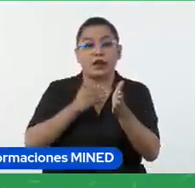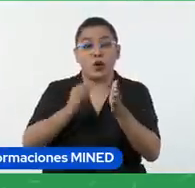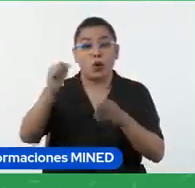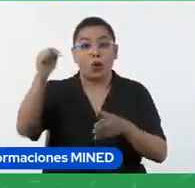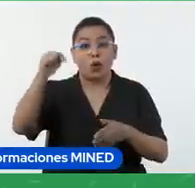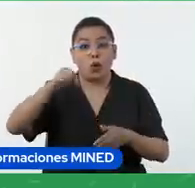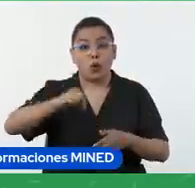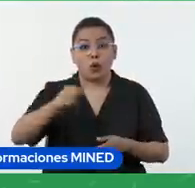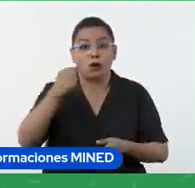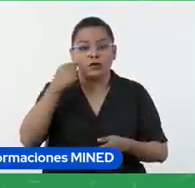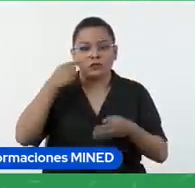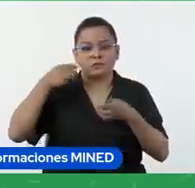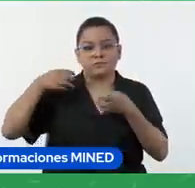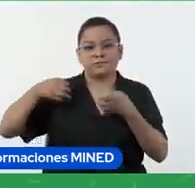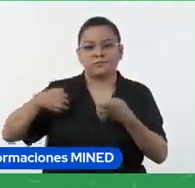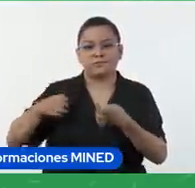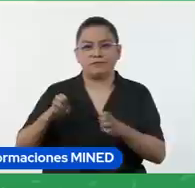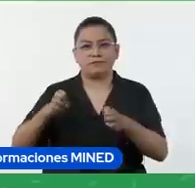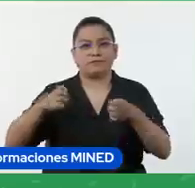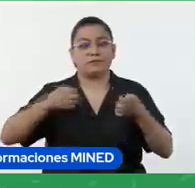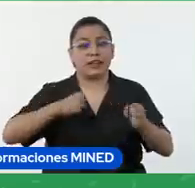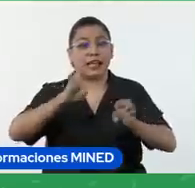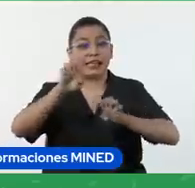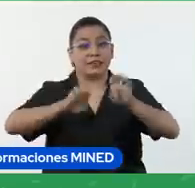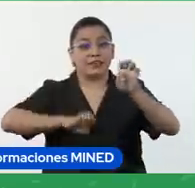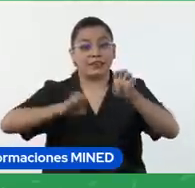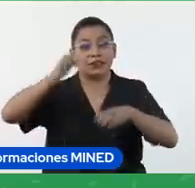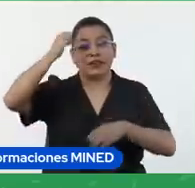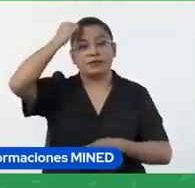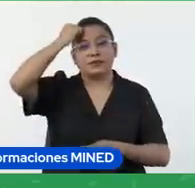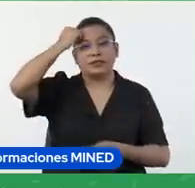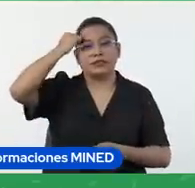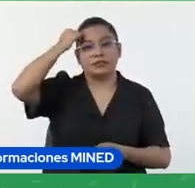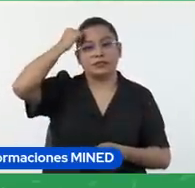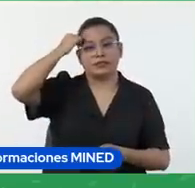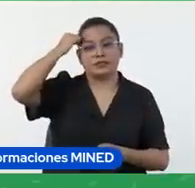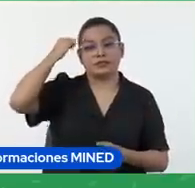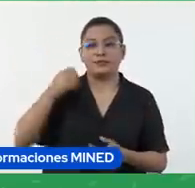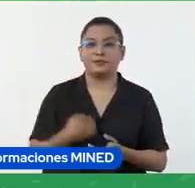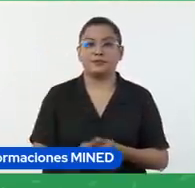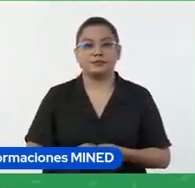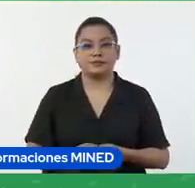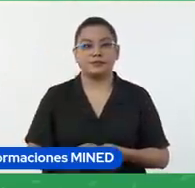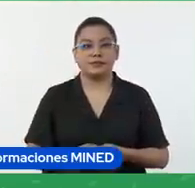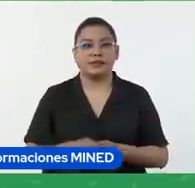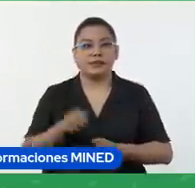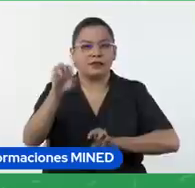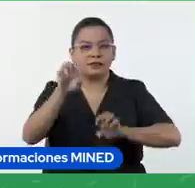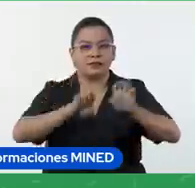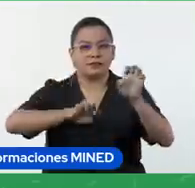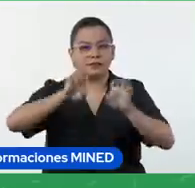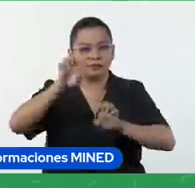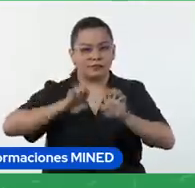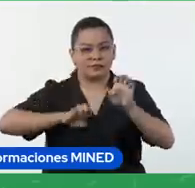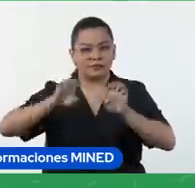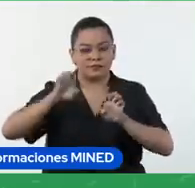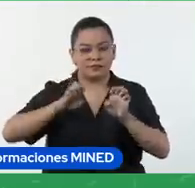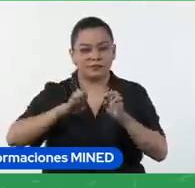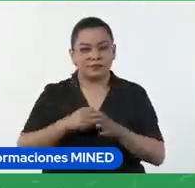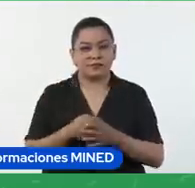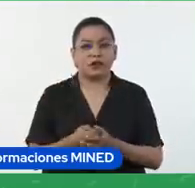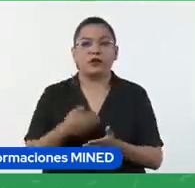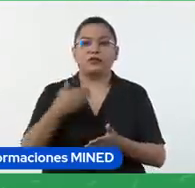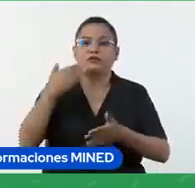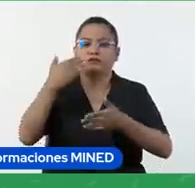revisar estrategias de evaluación para el aprendizaje. La evaluación es un